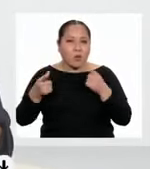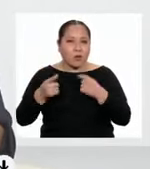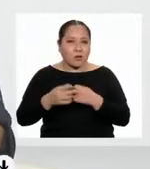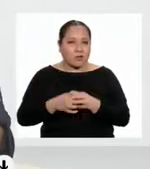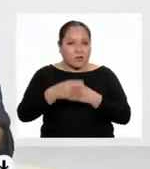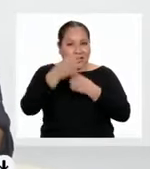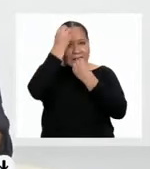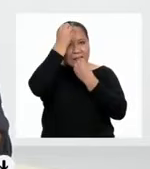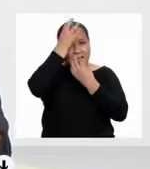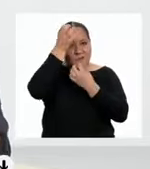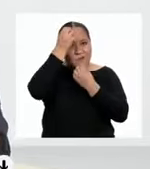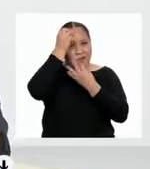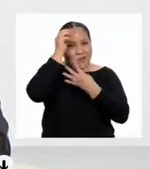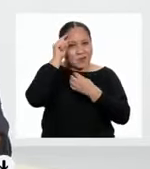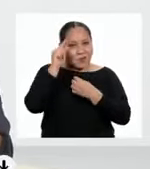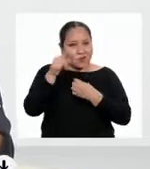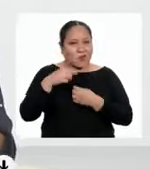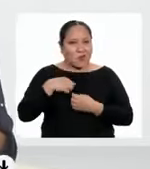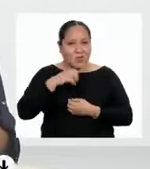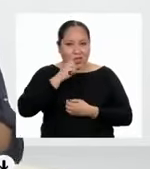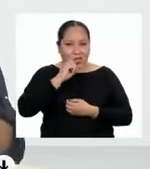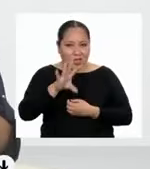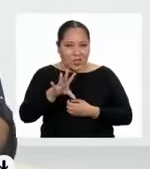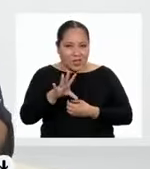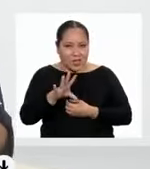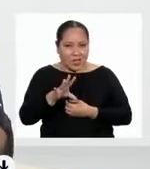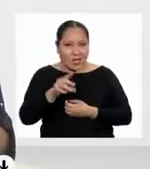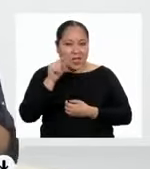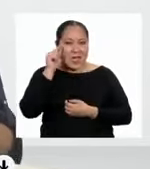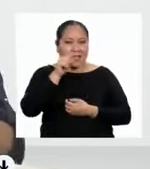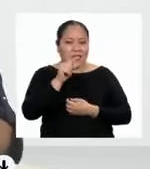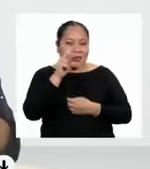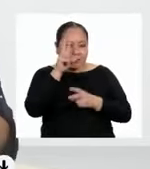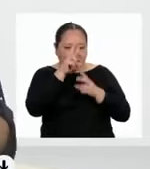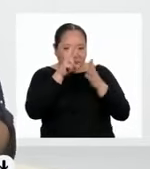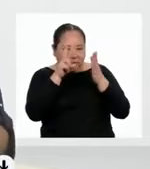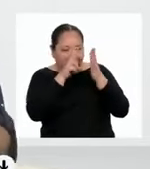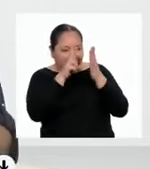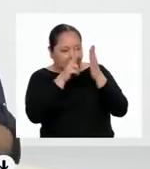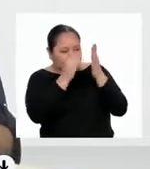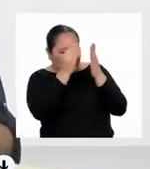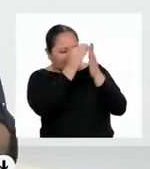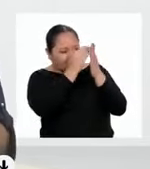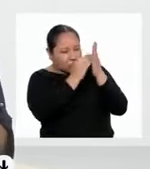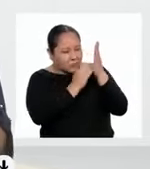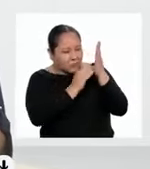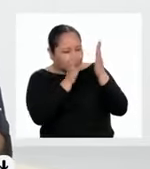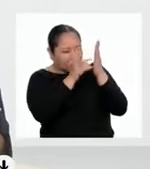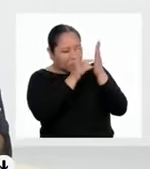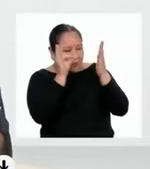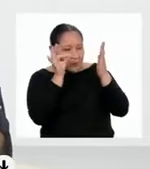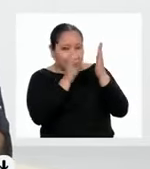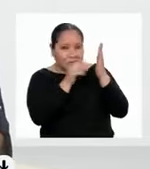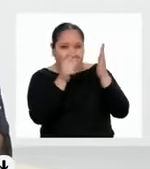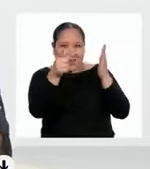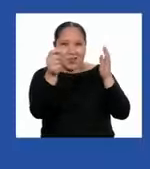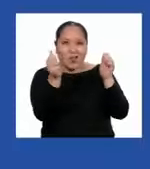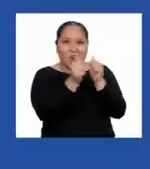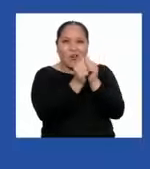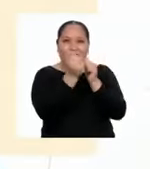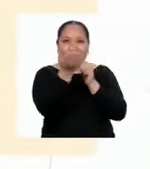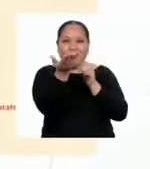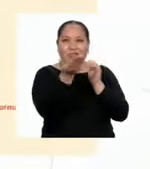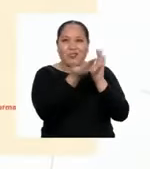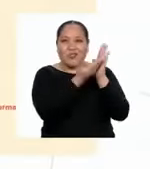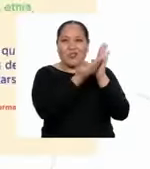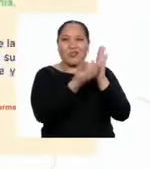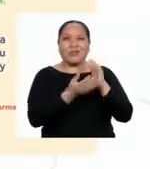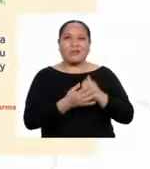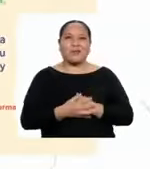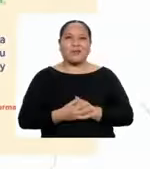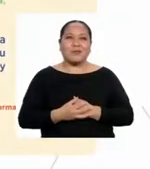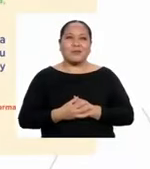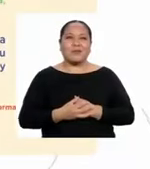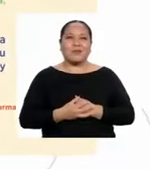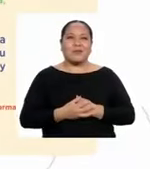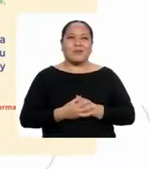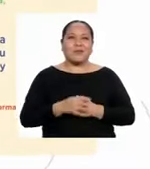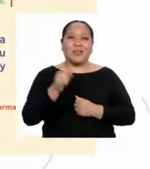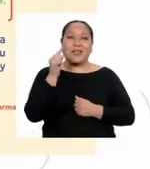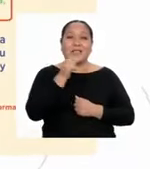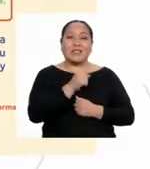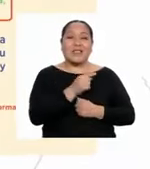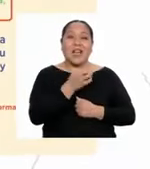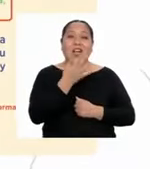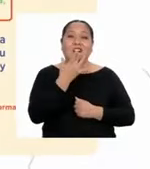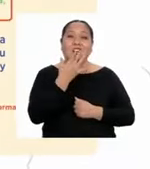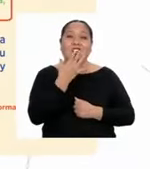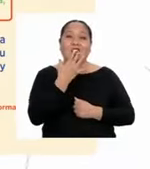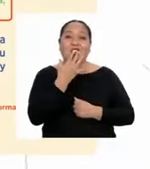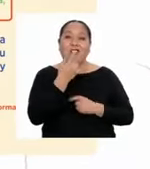pedí está en el texto. Ubiquemosla con todas y todos en casa. Está en letras